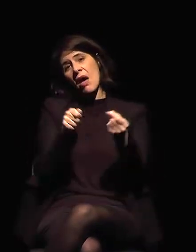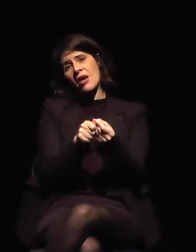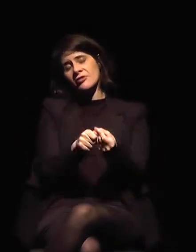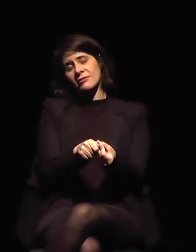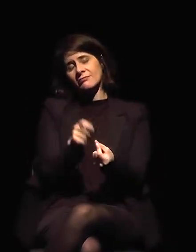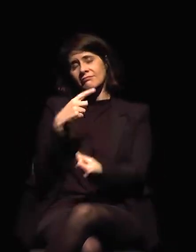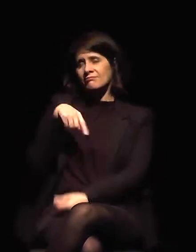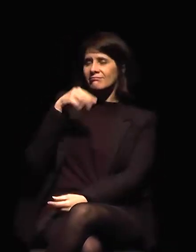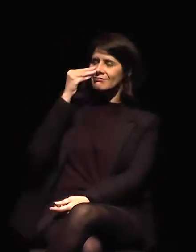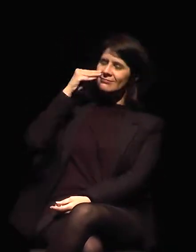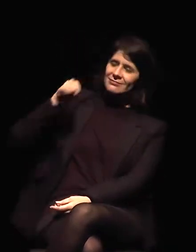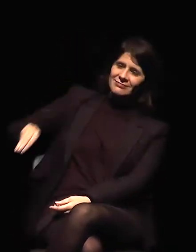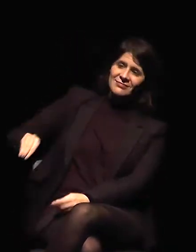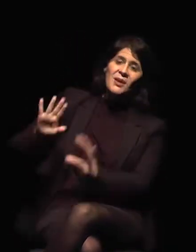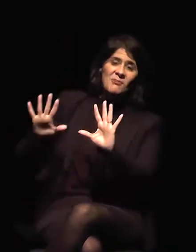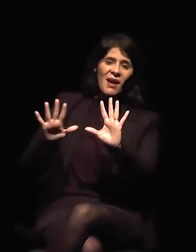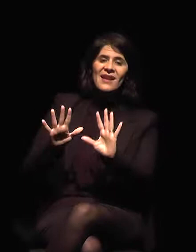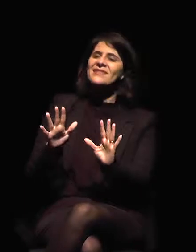mucho gusto.